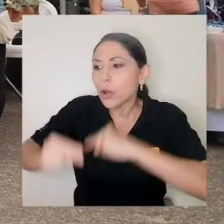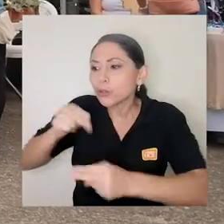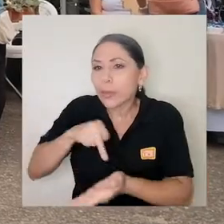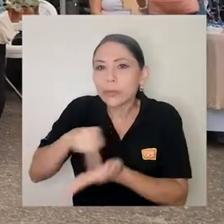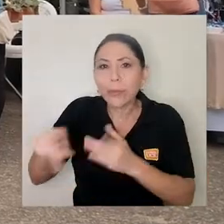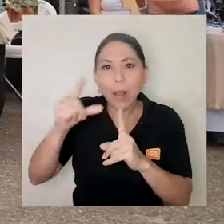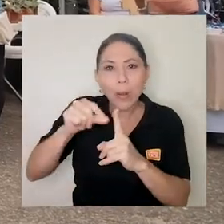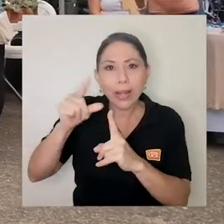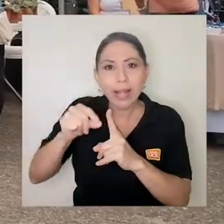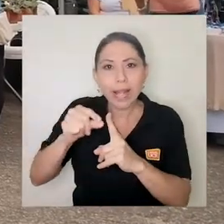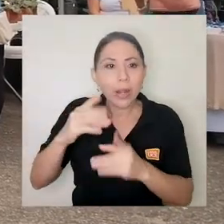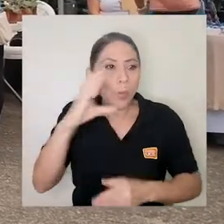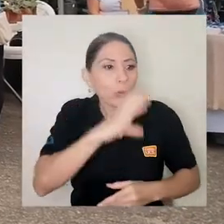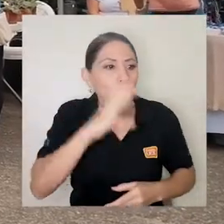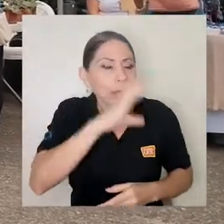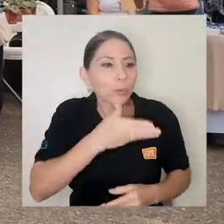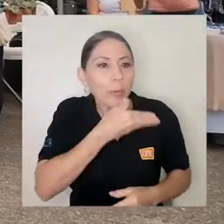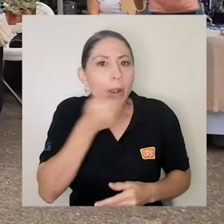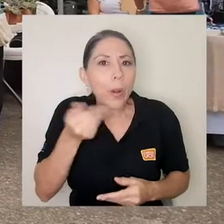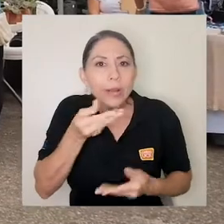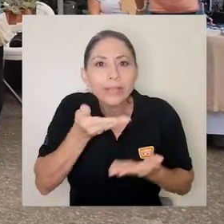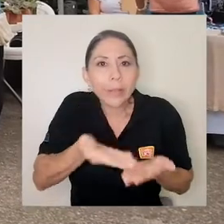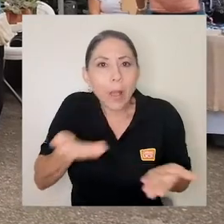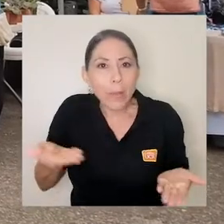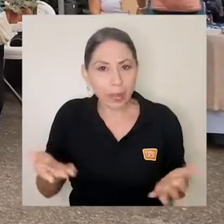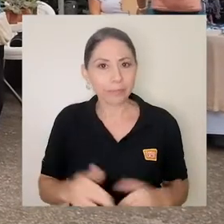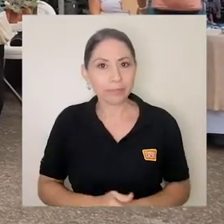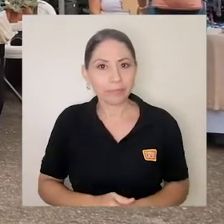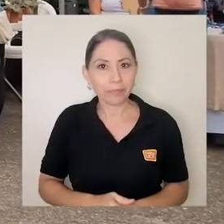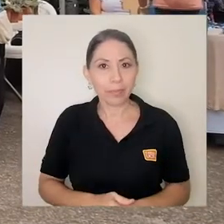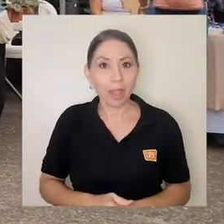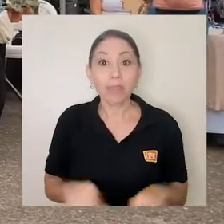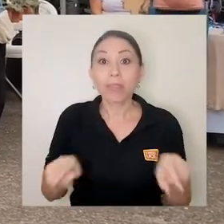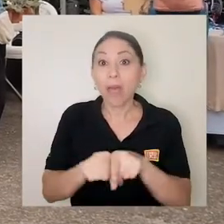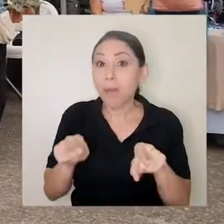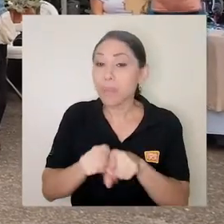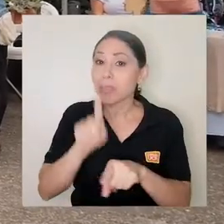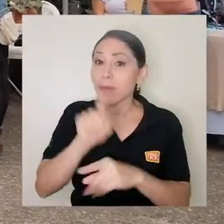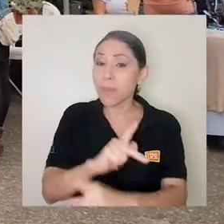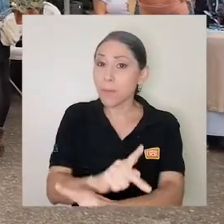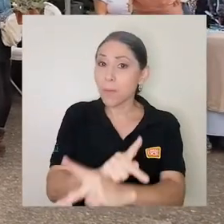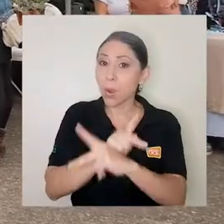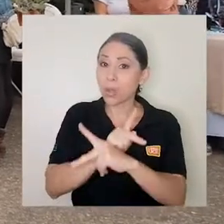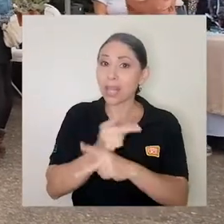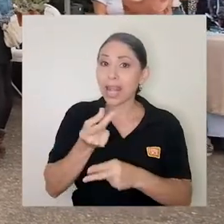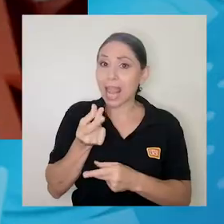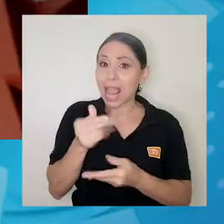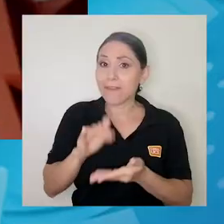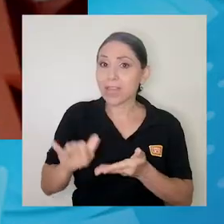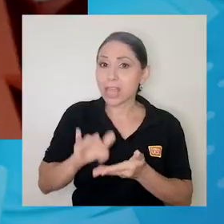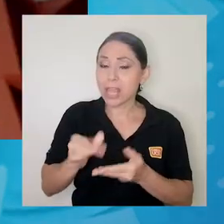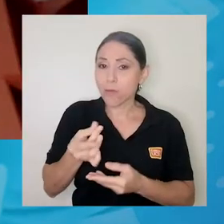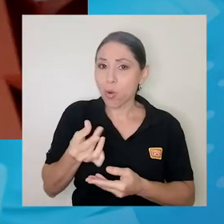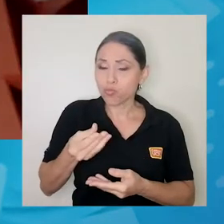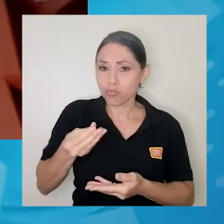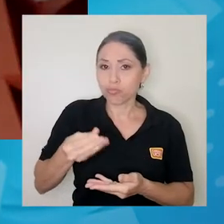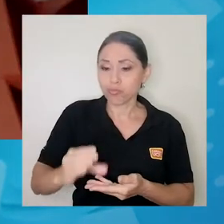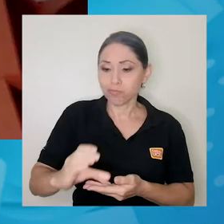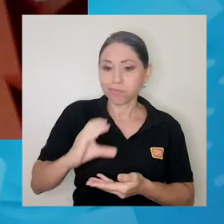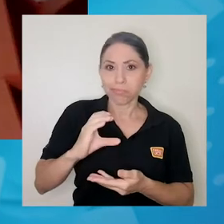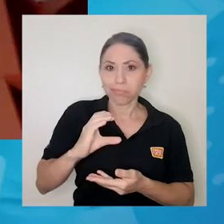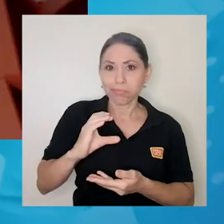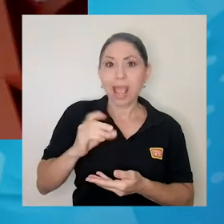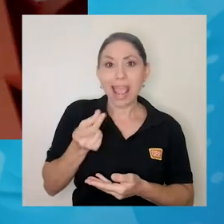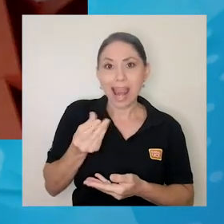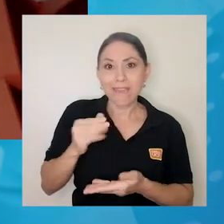buscamos mejores materias primas. Otro consejo es proteger al máximo su efectivo. El efectivo en